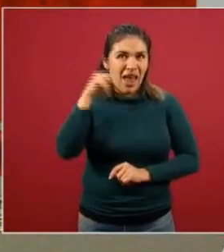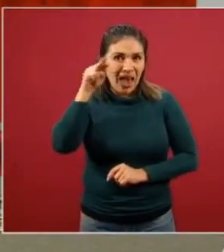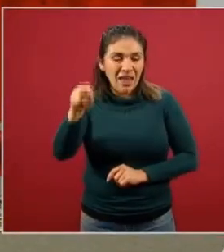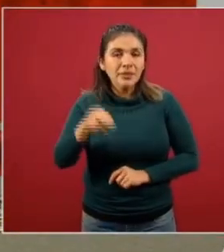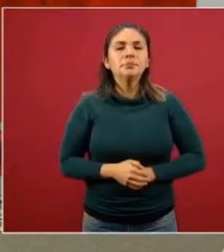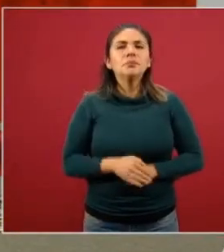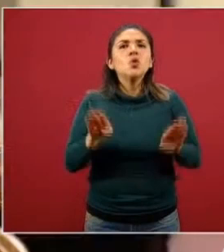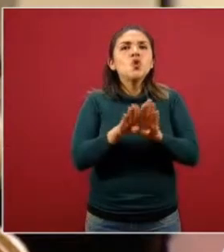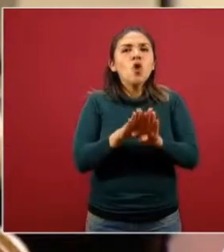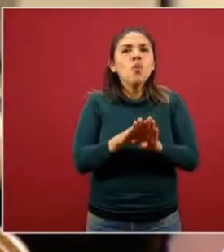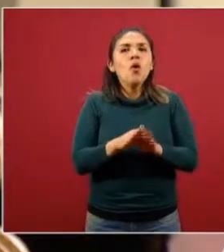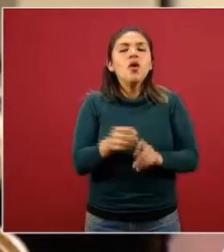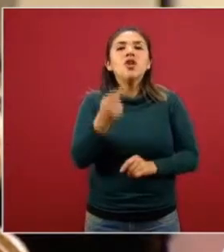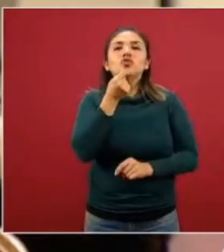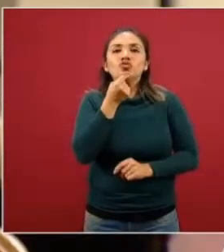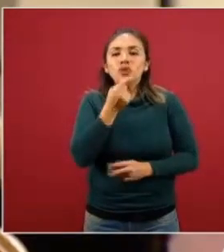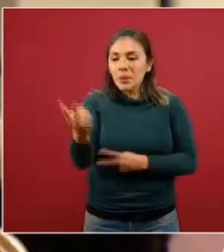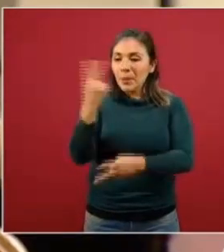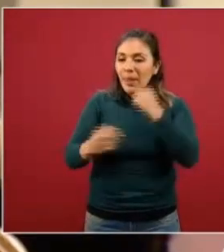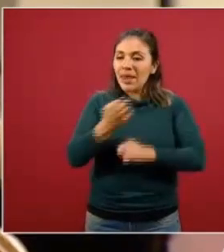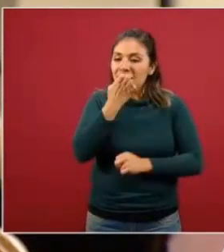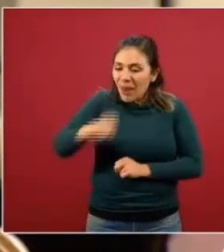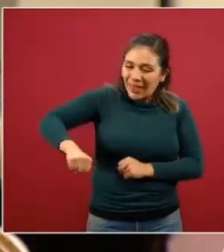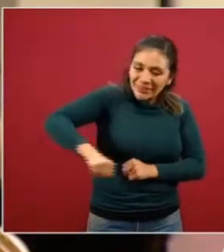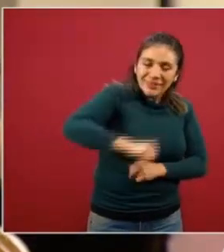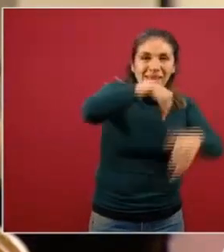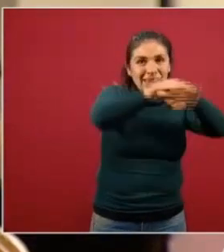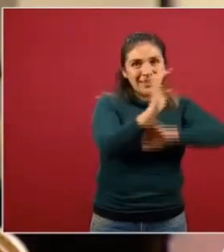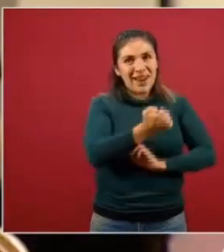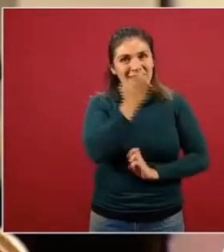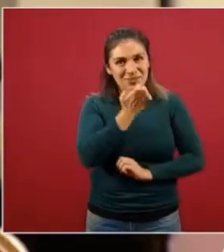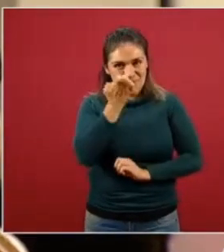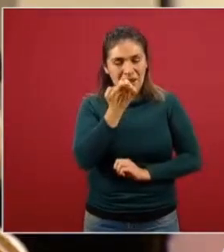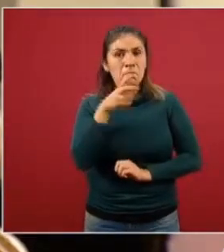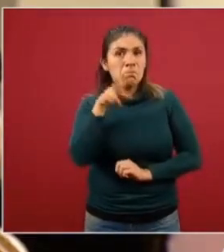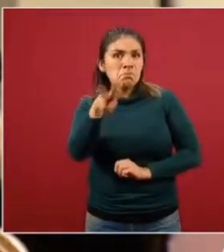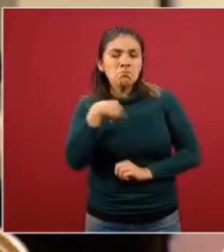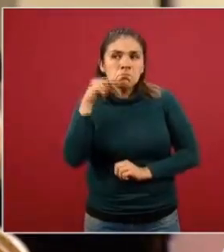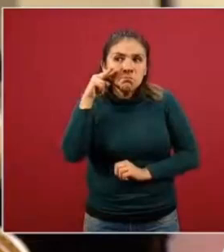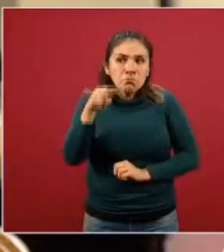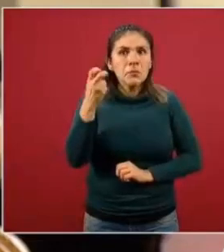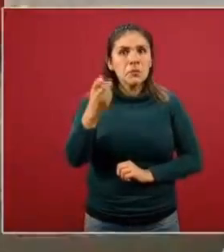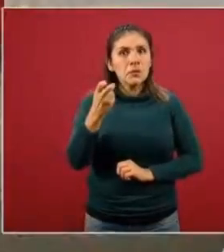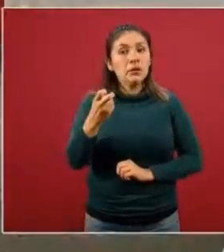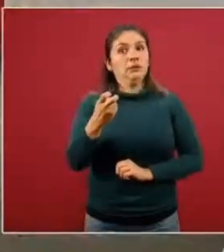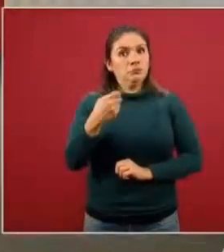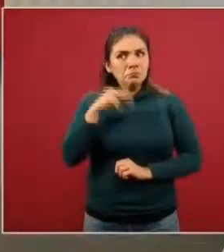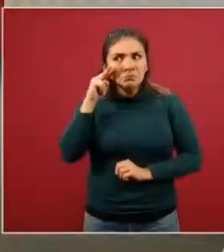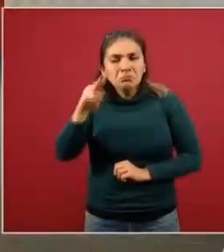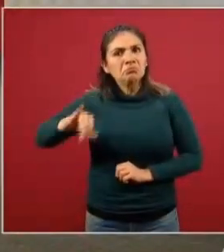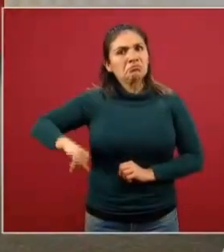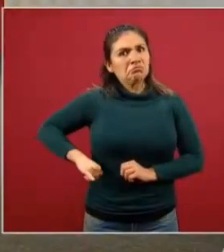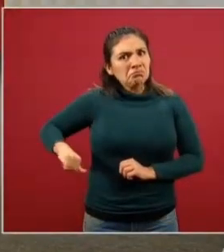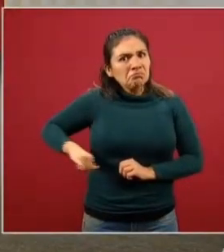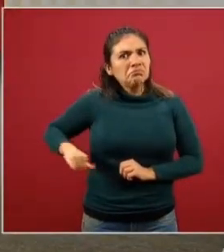cómo se recibe a un alumno. Y la verdad, mí sí se me hizo un poquito interesante